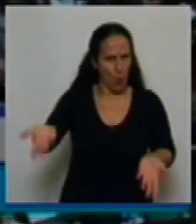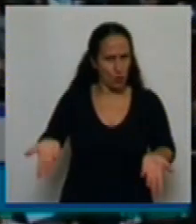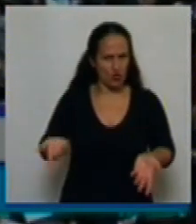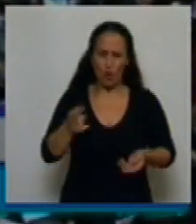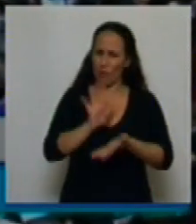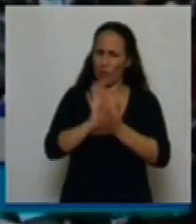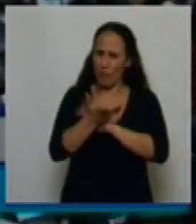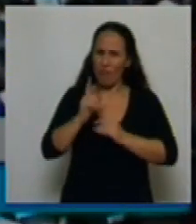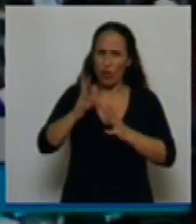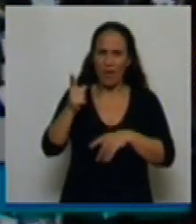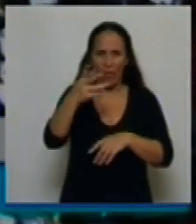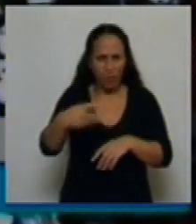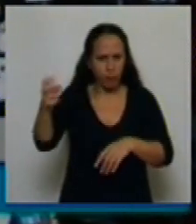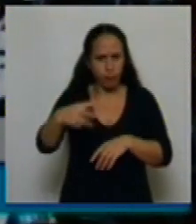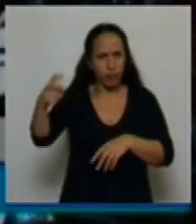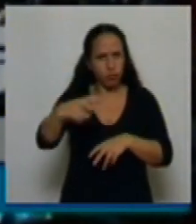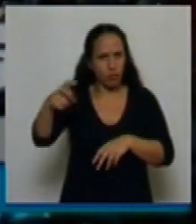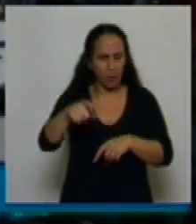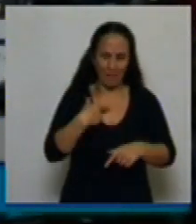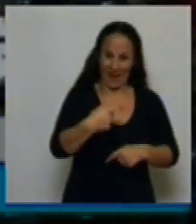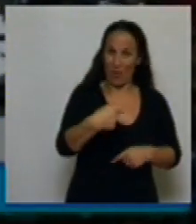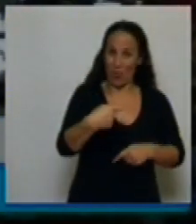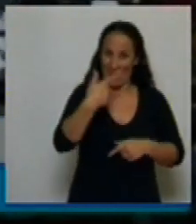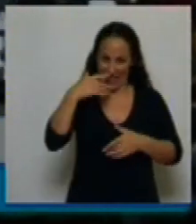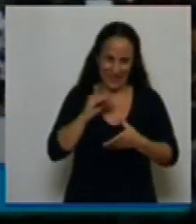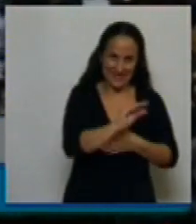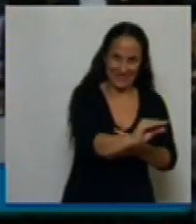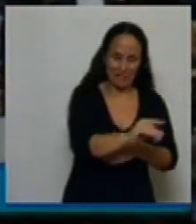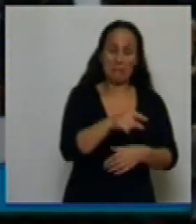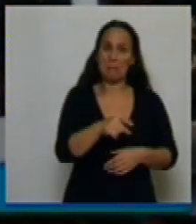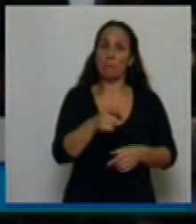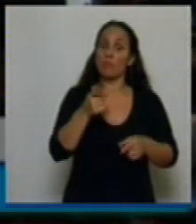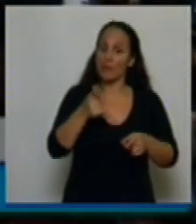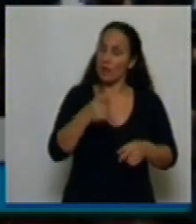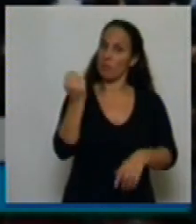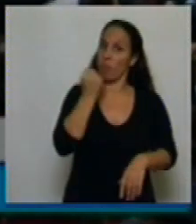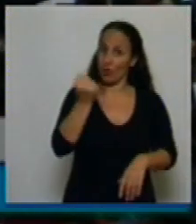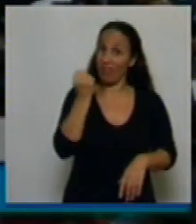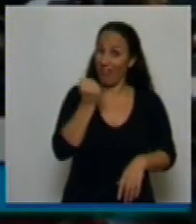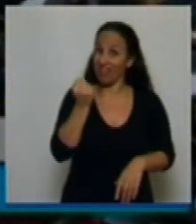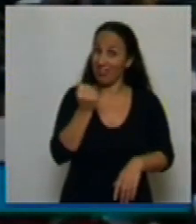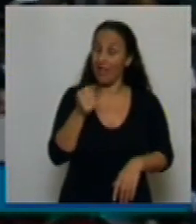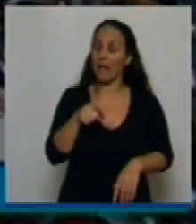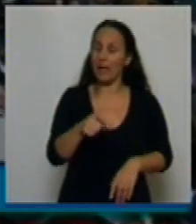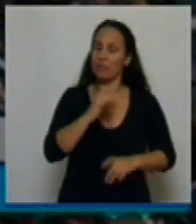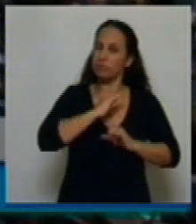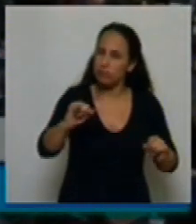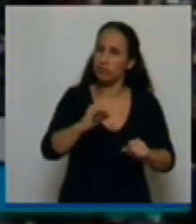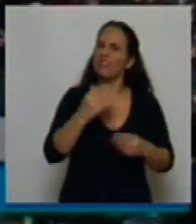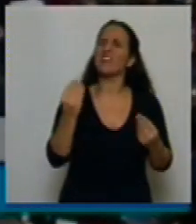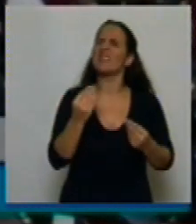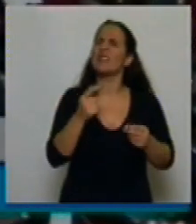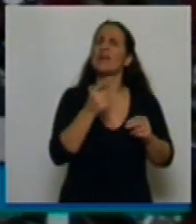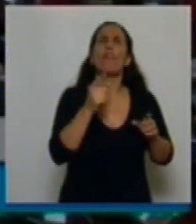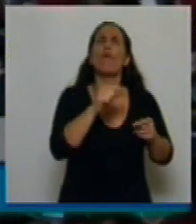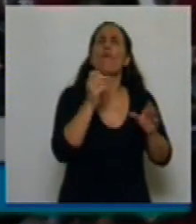de exacción de recursos a los jubilados. Y a su vez es muy importante remarcar lo que significa